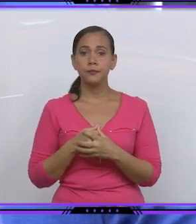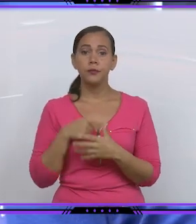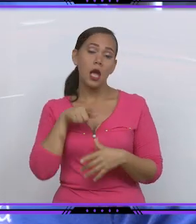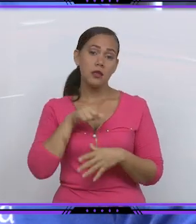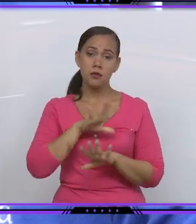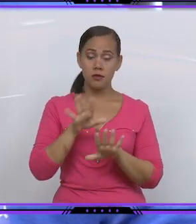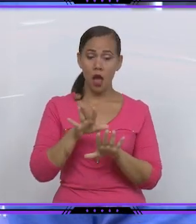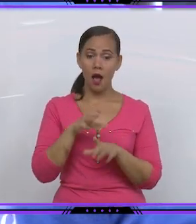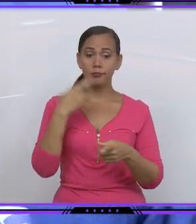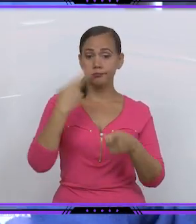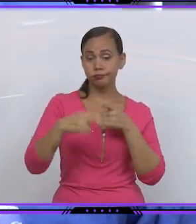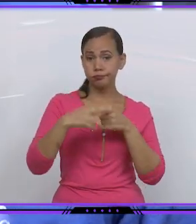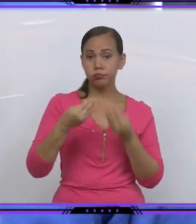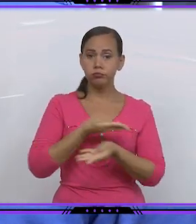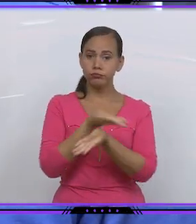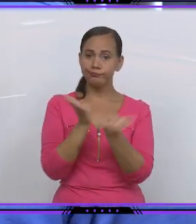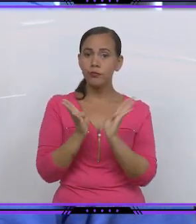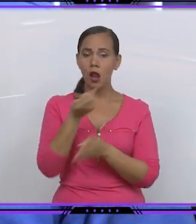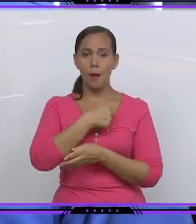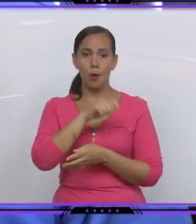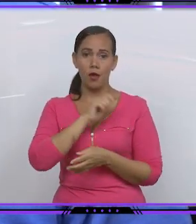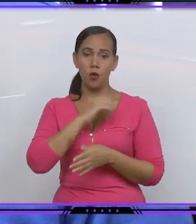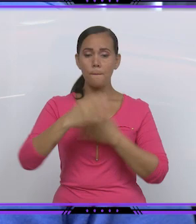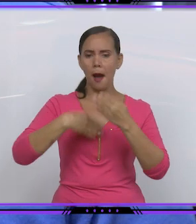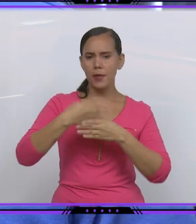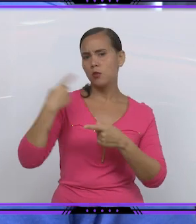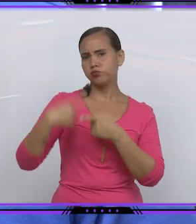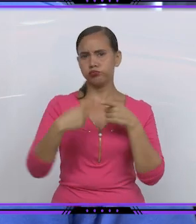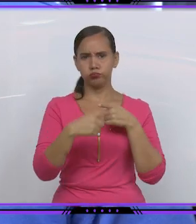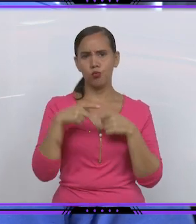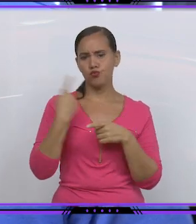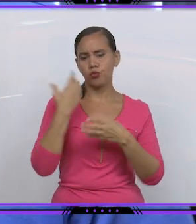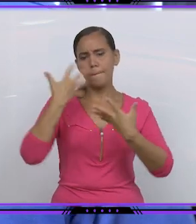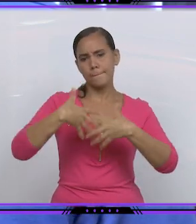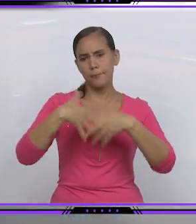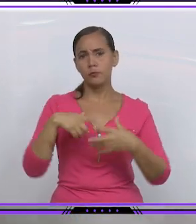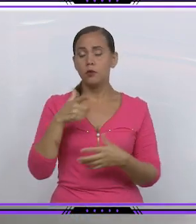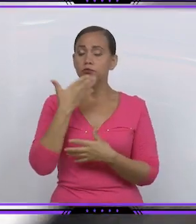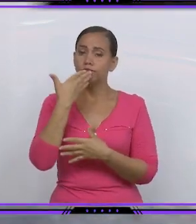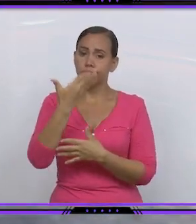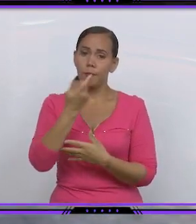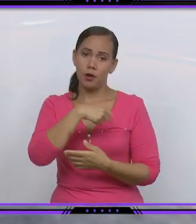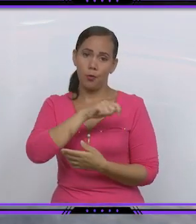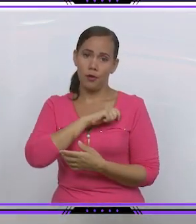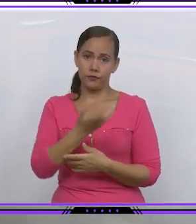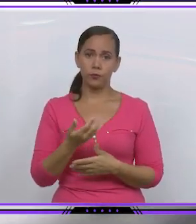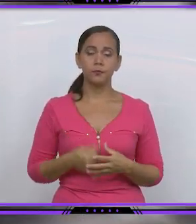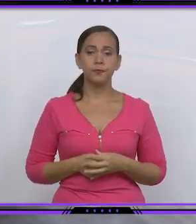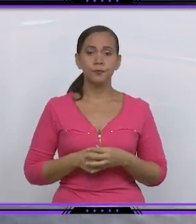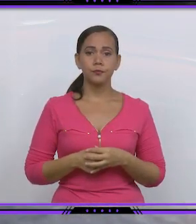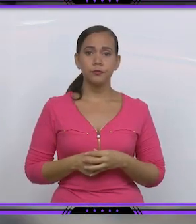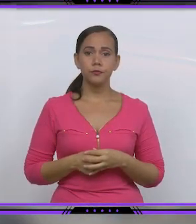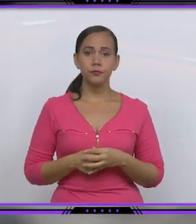producto a la población, que al final es el bien que nosotros realizamos. En los próximos días, la